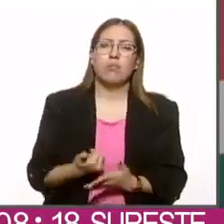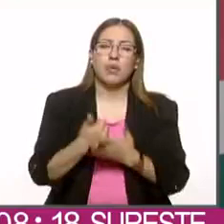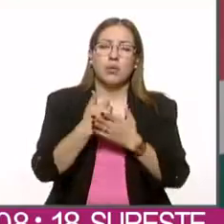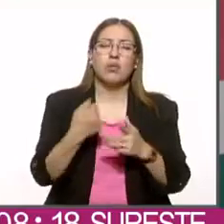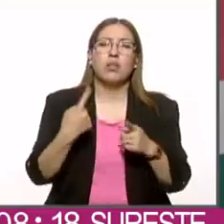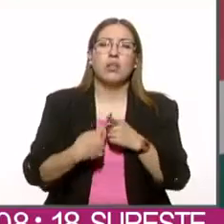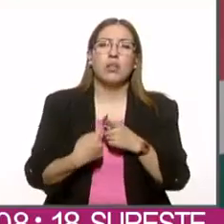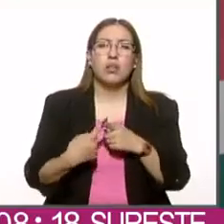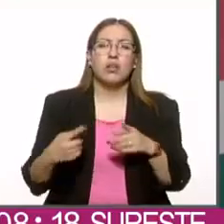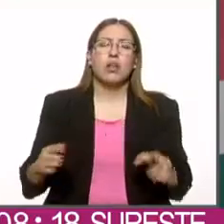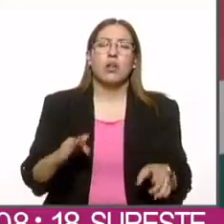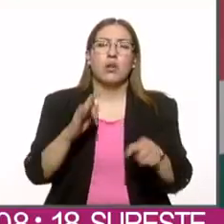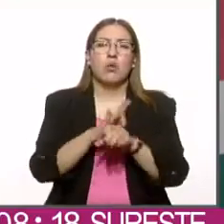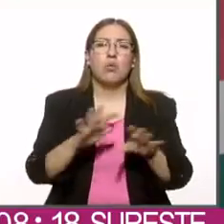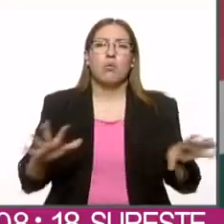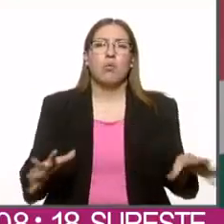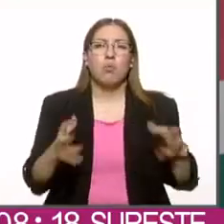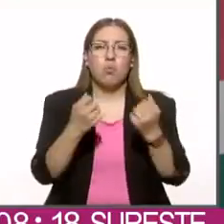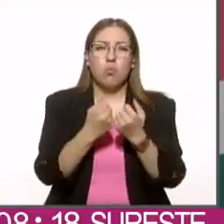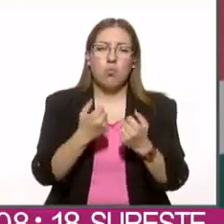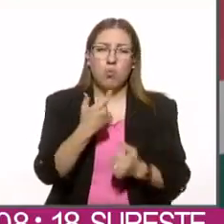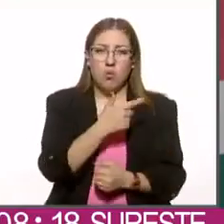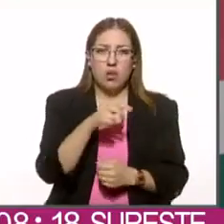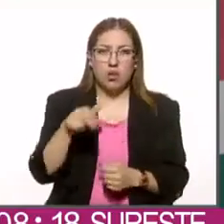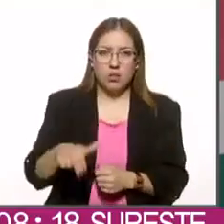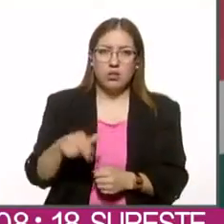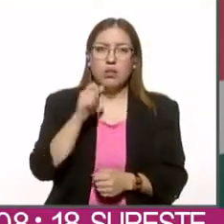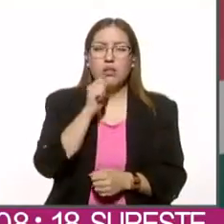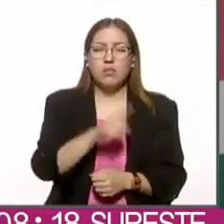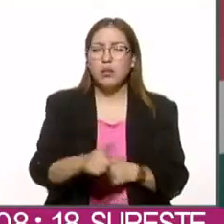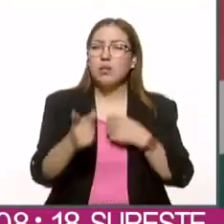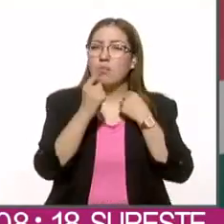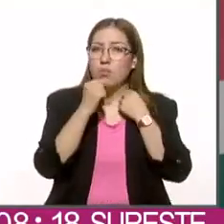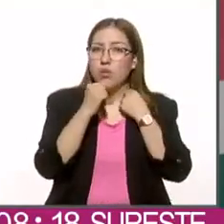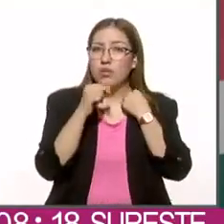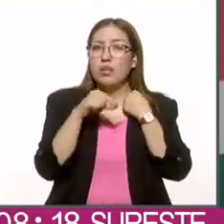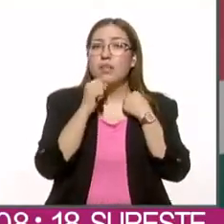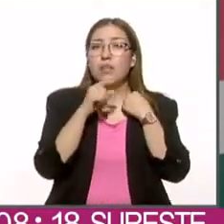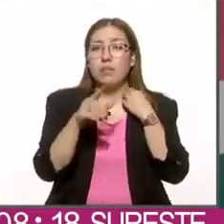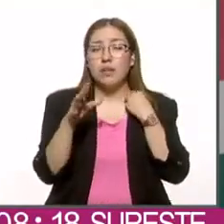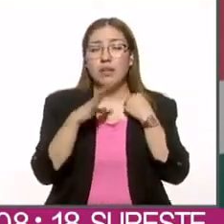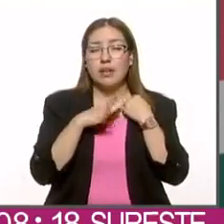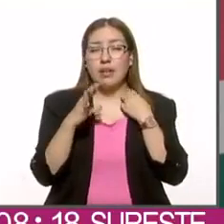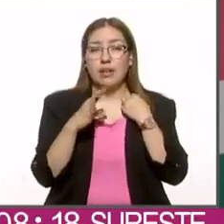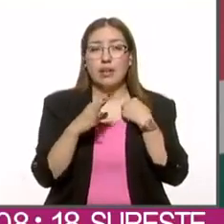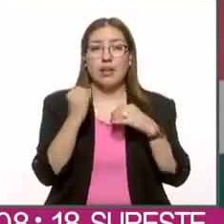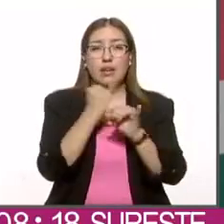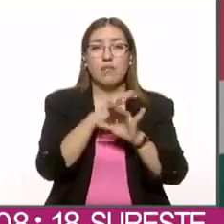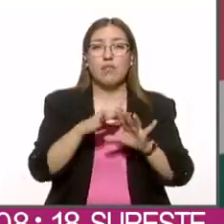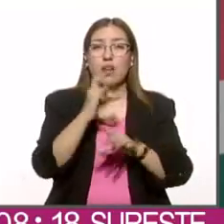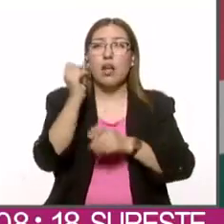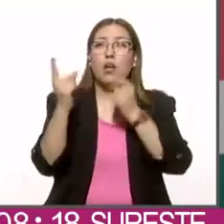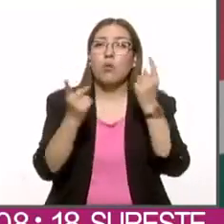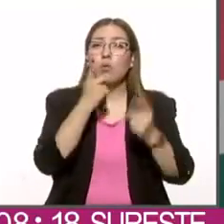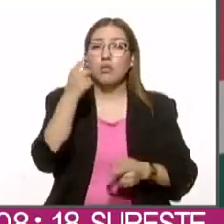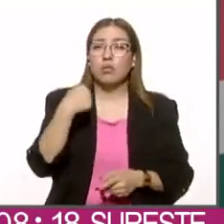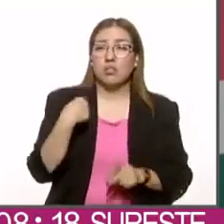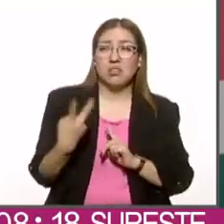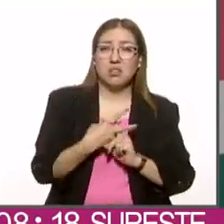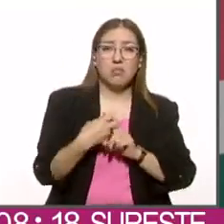Guardia Nacional y la Policía Municipal. Al igual circula información en donde se afirma que me intentaban secuestrar.